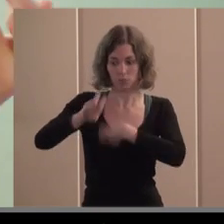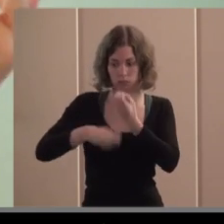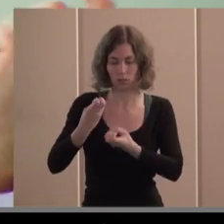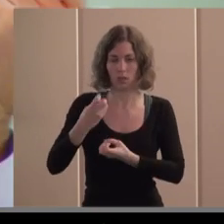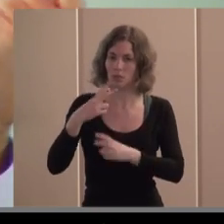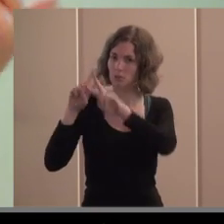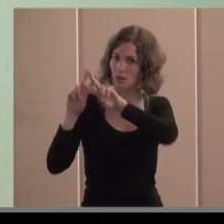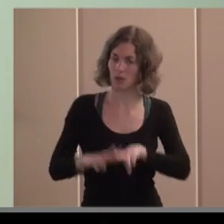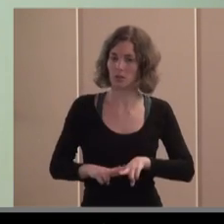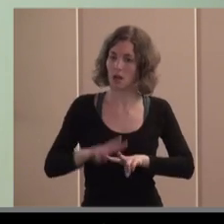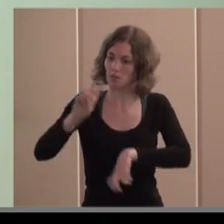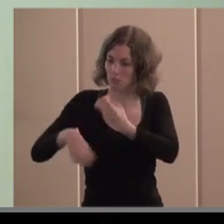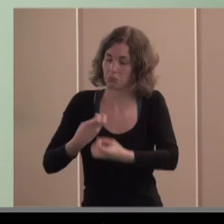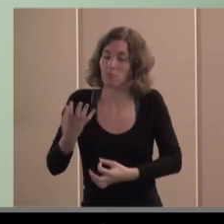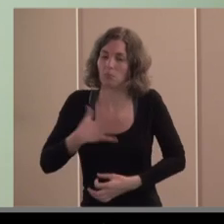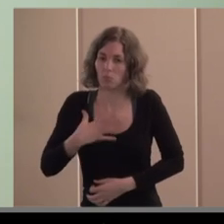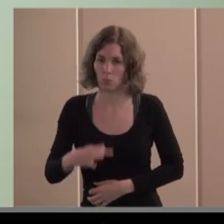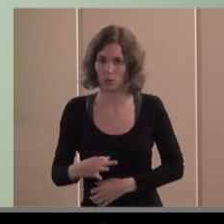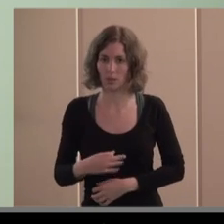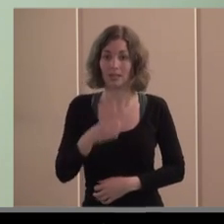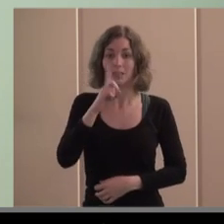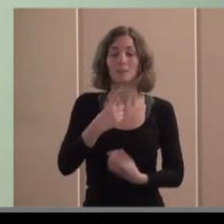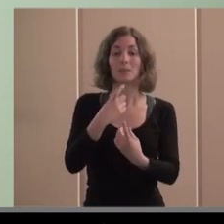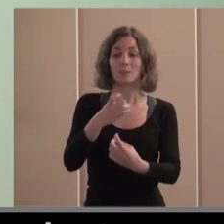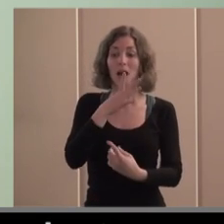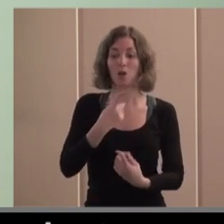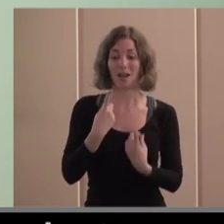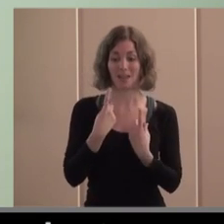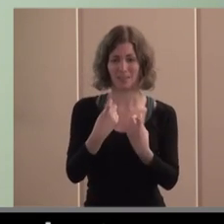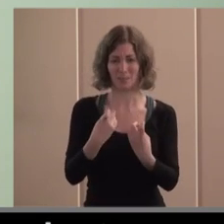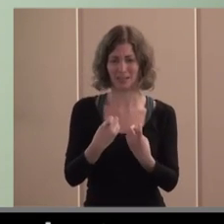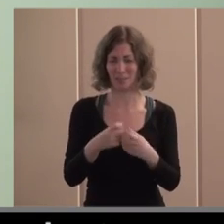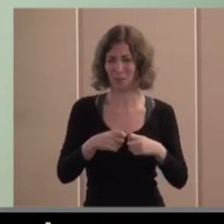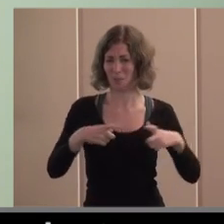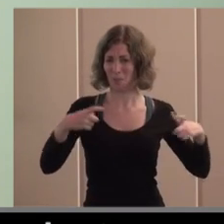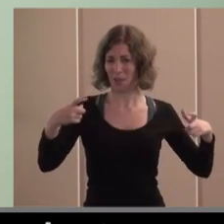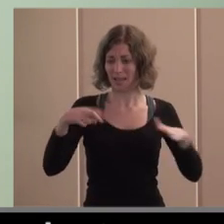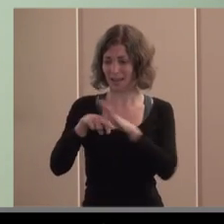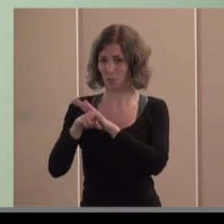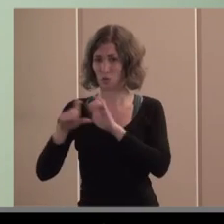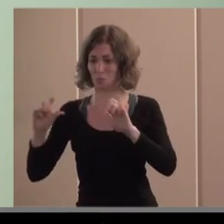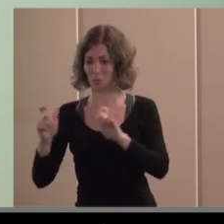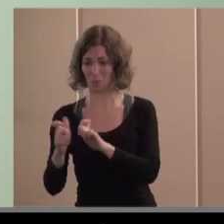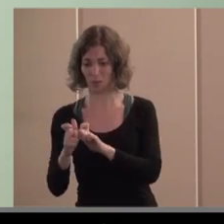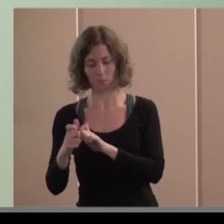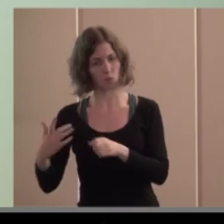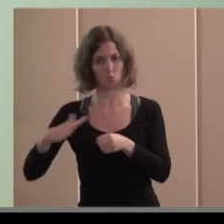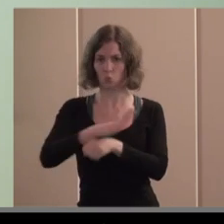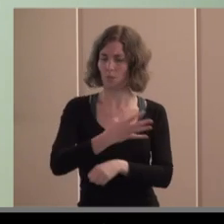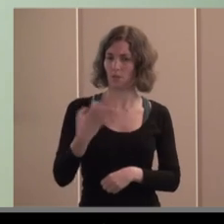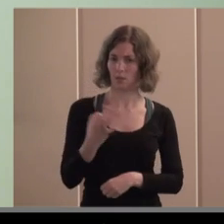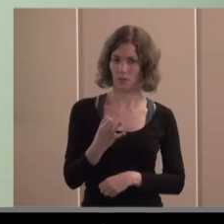necesitamos dar respuesta a una demanda creciente con recursos decrecientes necesitamos realizar y si fuera necesario rediseñar